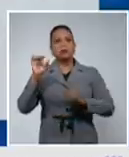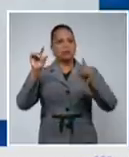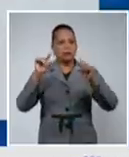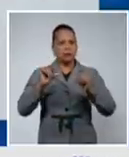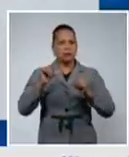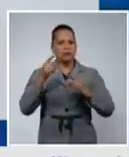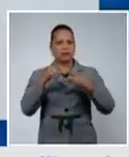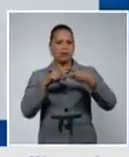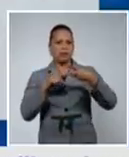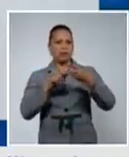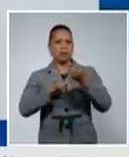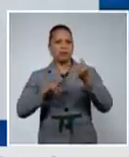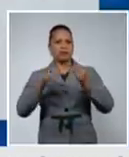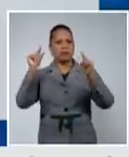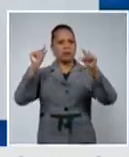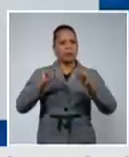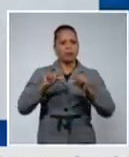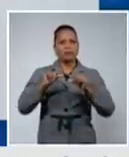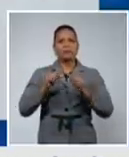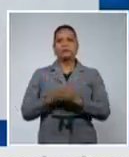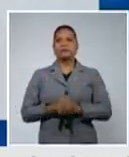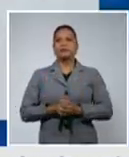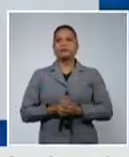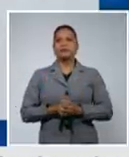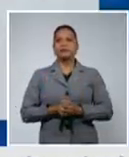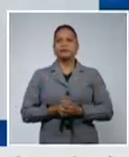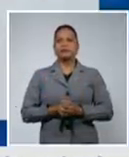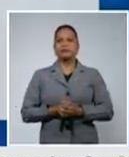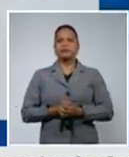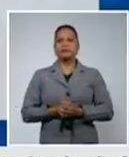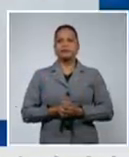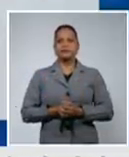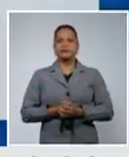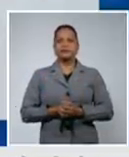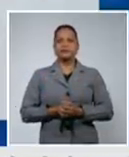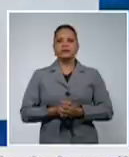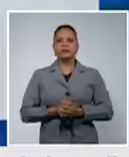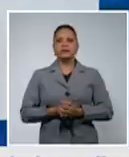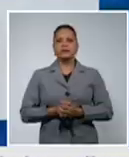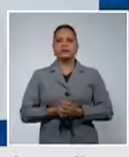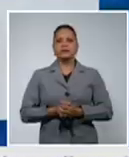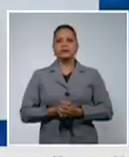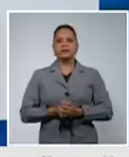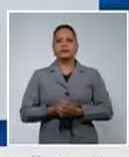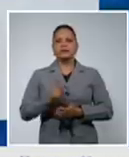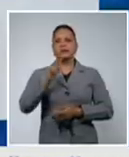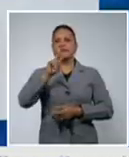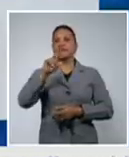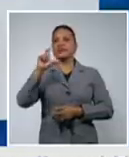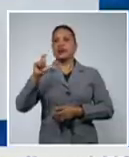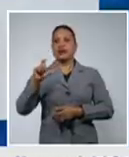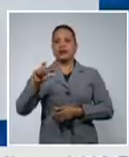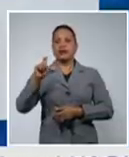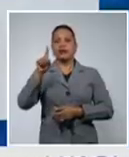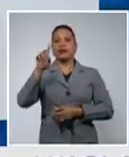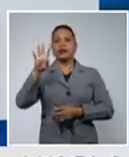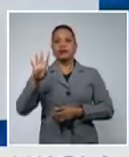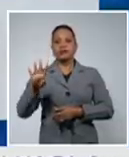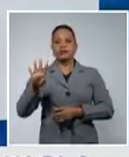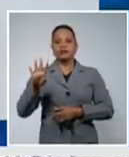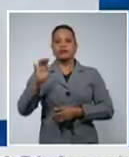casos Santiago 18, Guantánamo 17 Villaclara 14,